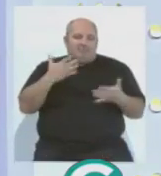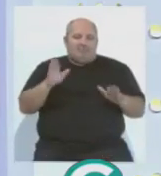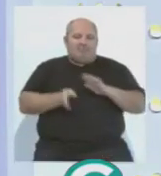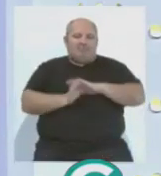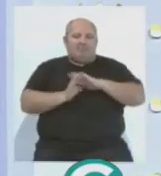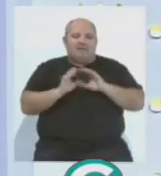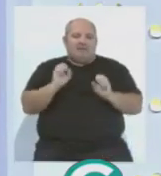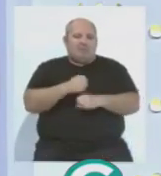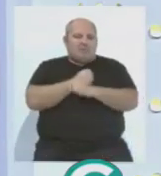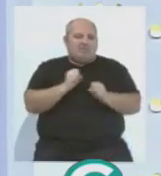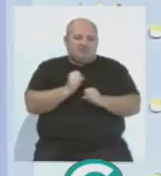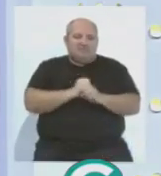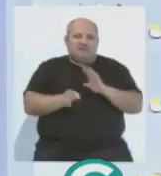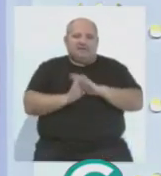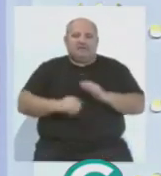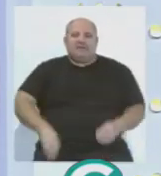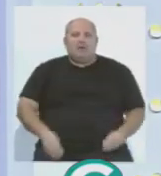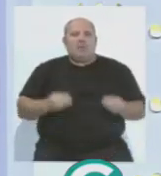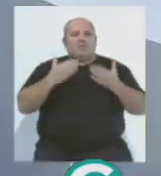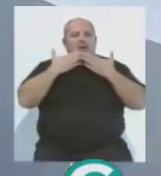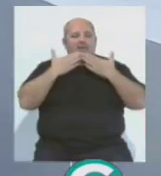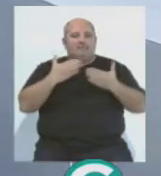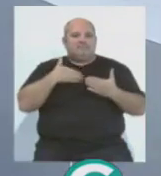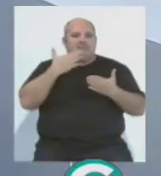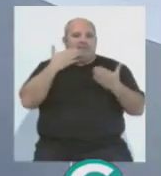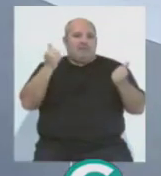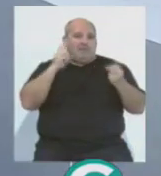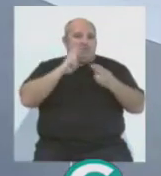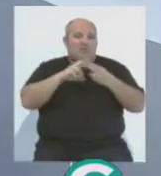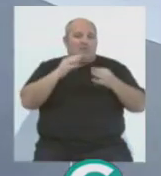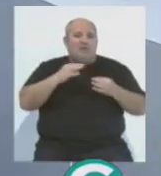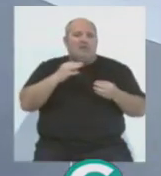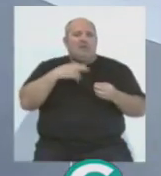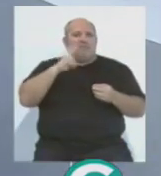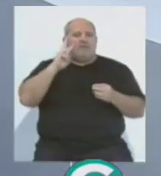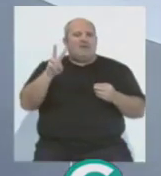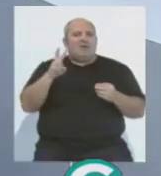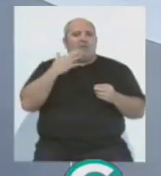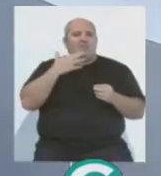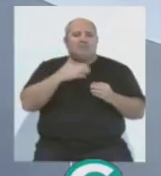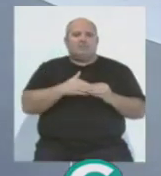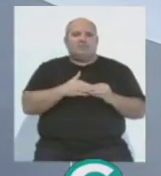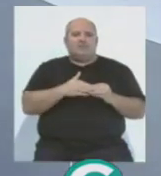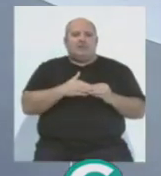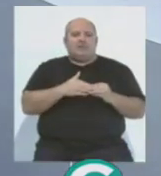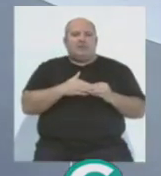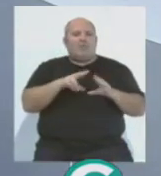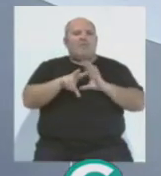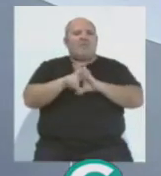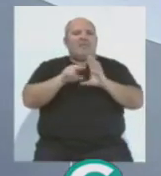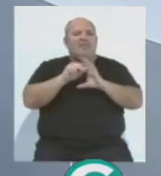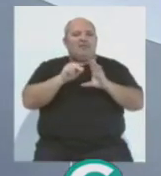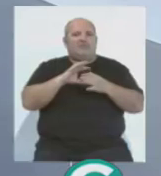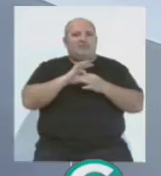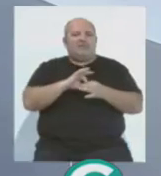no hay nada imposible y yo confío en ellos. muchísimas gracias. Nosotros nos vamos a despedir, pero lo vamos a dejar con un vídeo